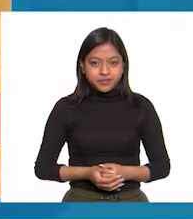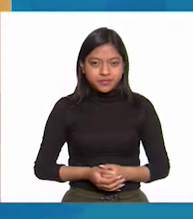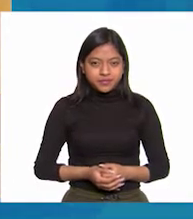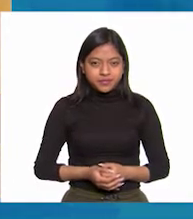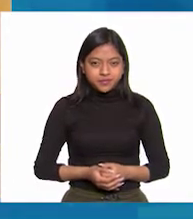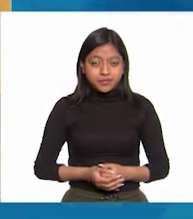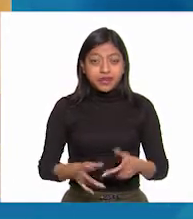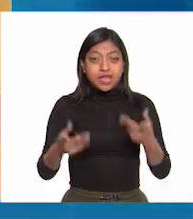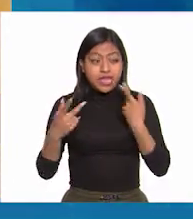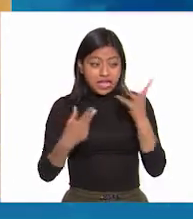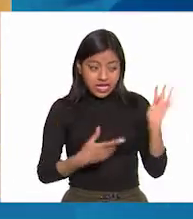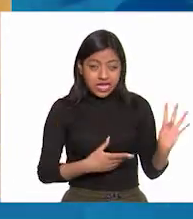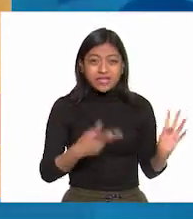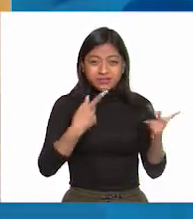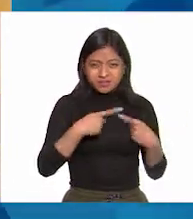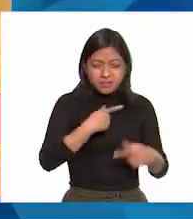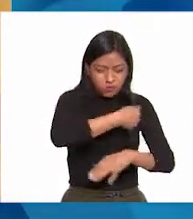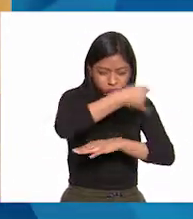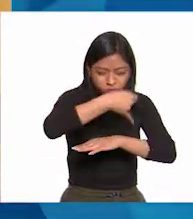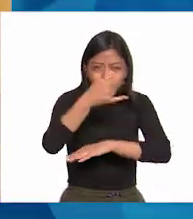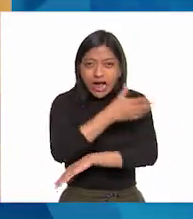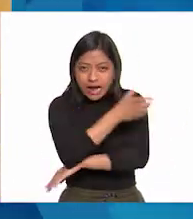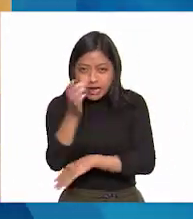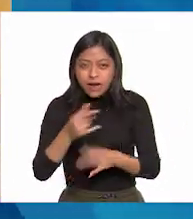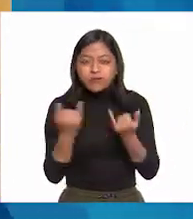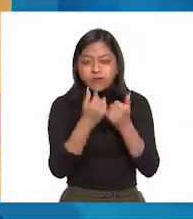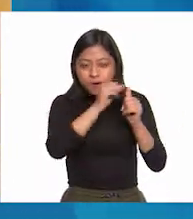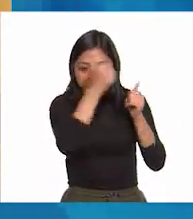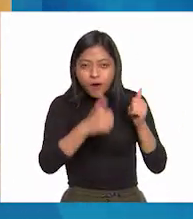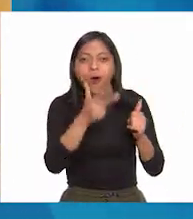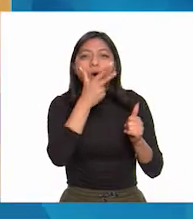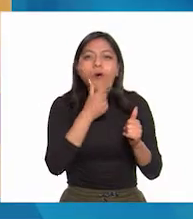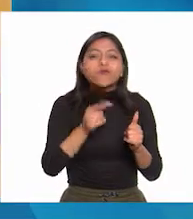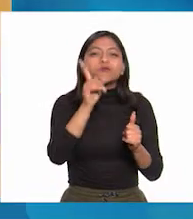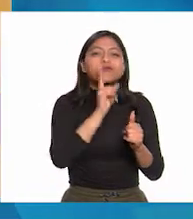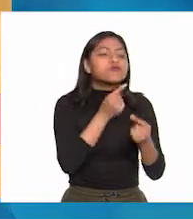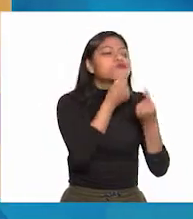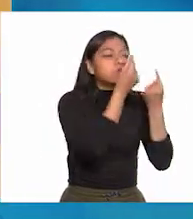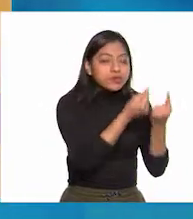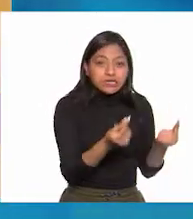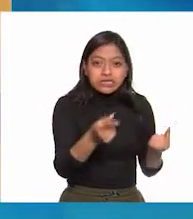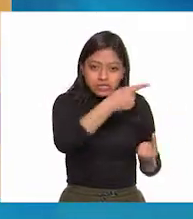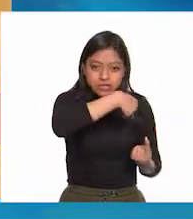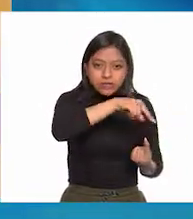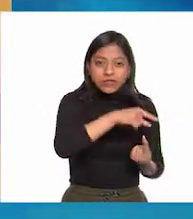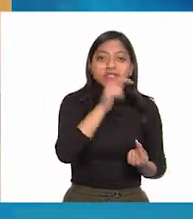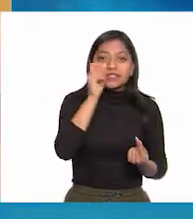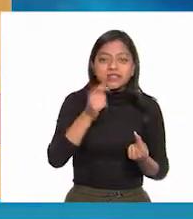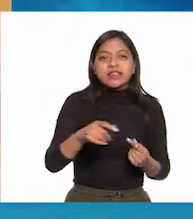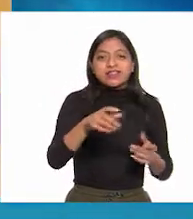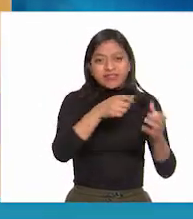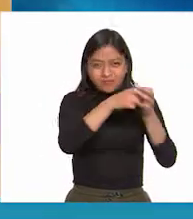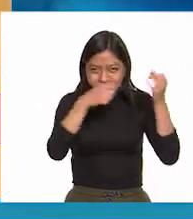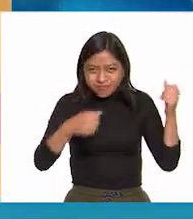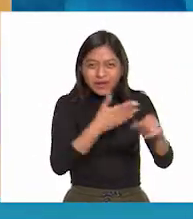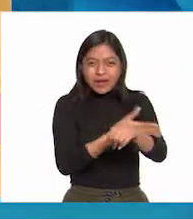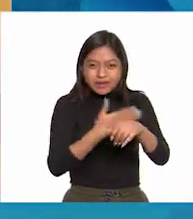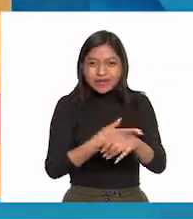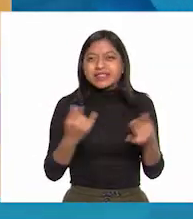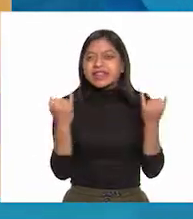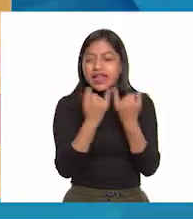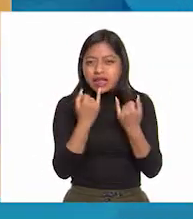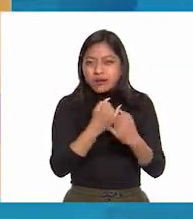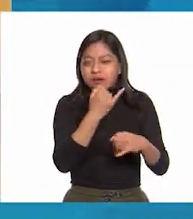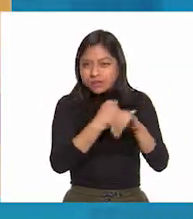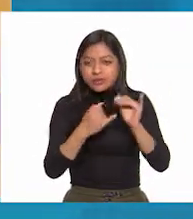Peones, campesinos, artesanos, mujeres y niños reunieron ondas, palos, instrumentos de